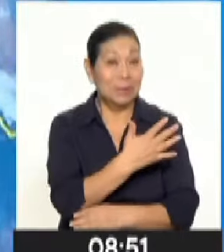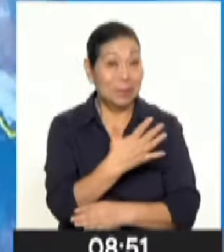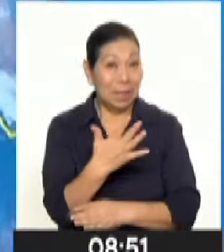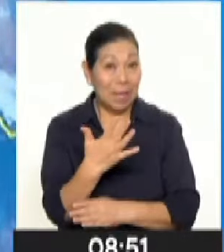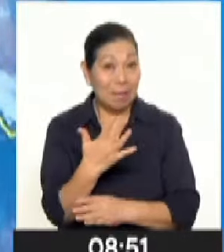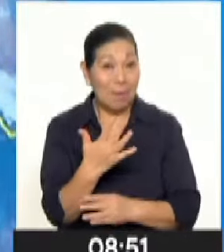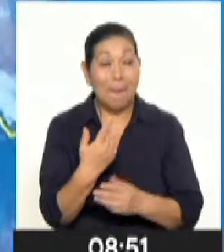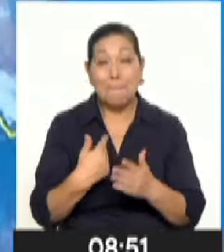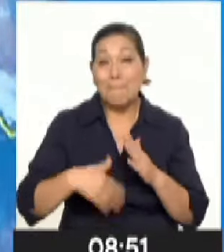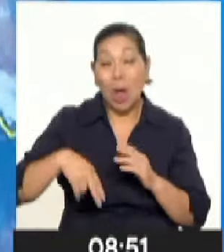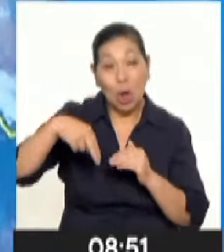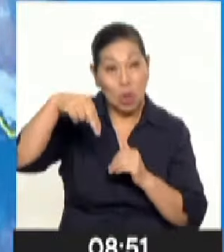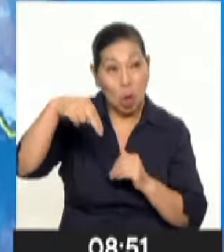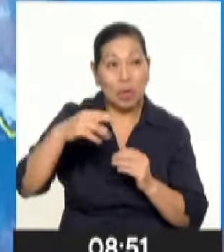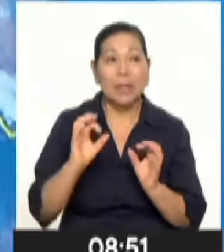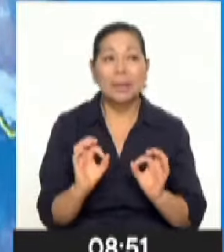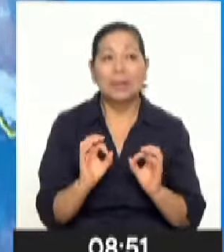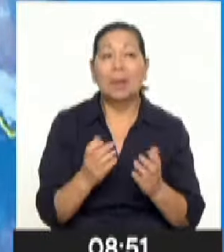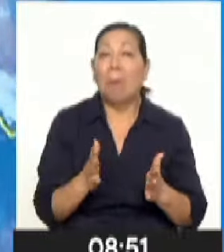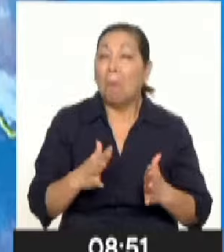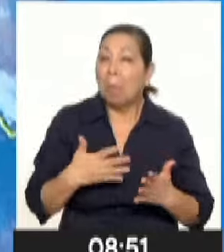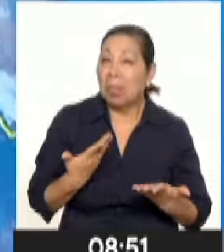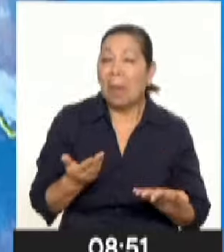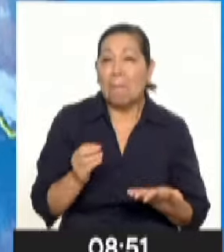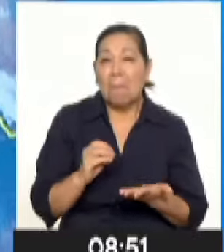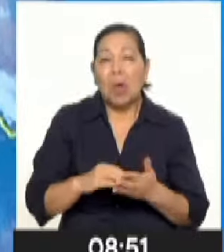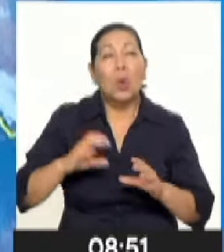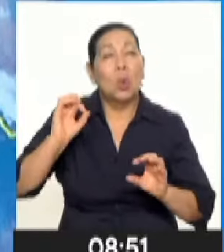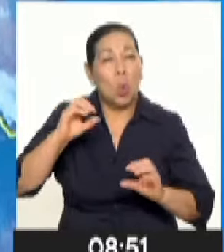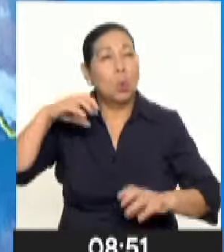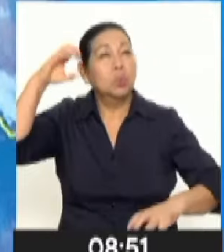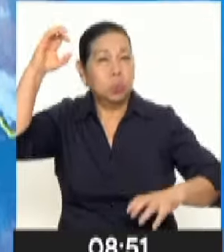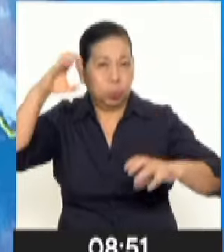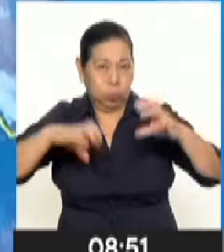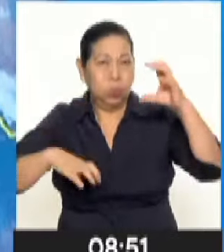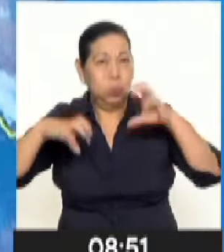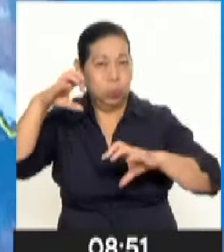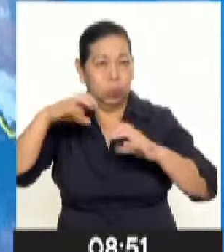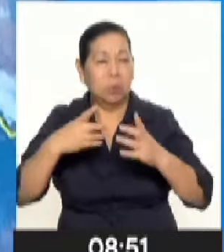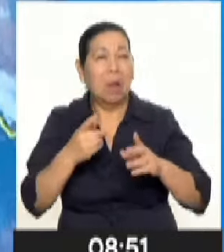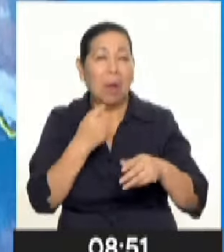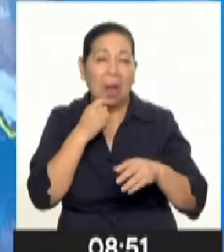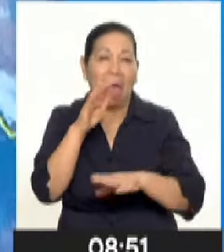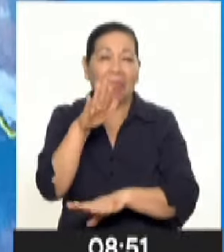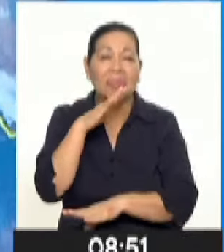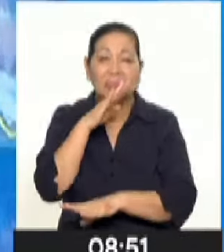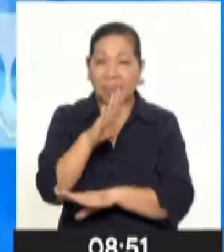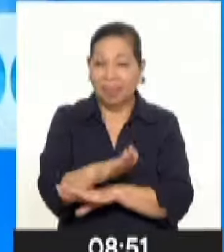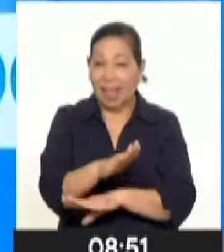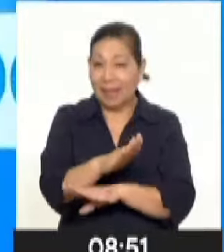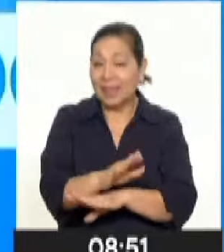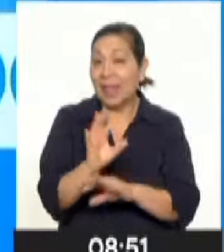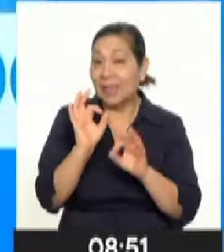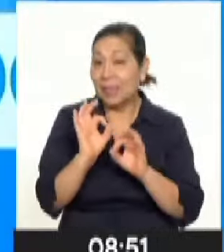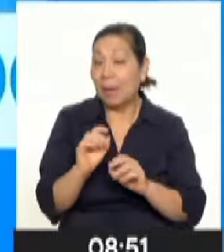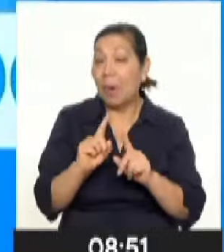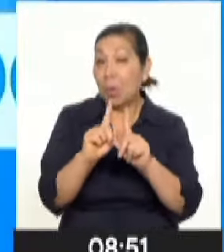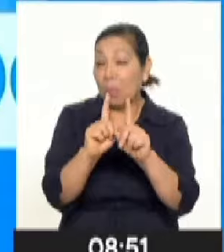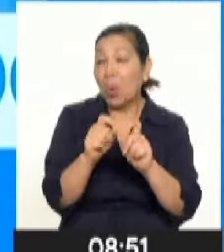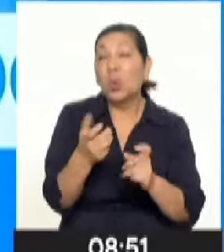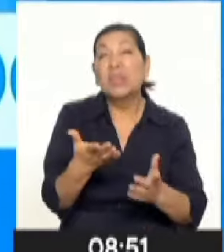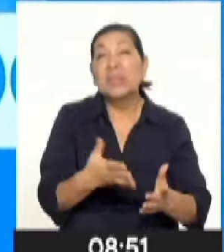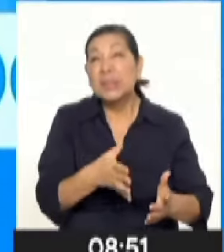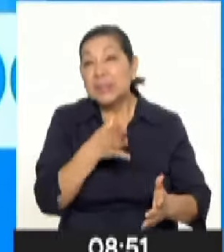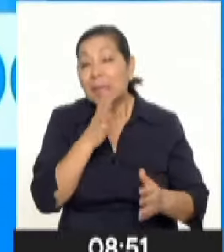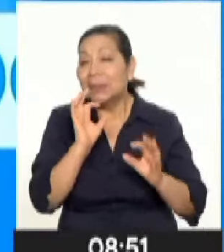principalmente, tenemos puestas de nubosidad, lo que podría facilitar lluvia aislada, principalmente horas de la tarde. Recuerden, amigos, siempre consultar informaciones